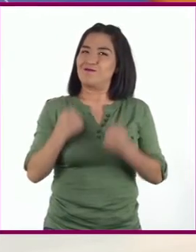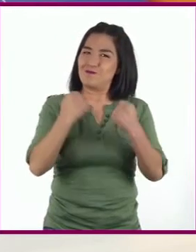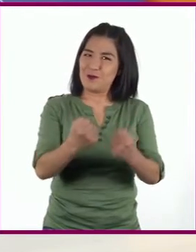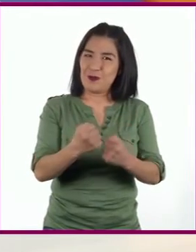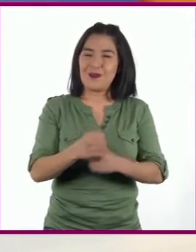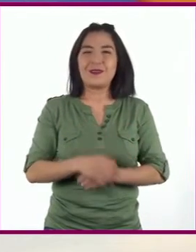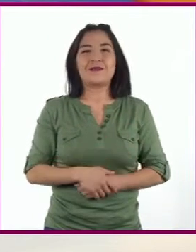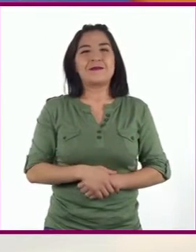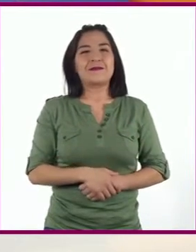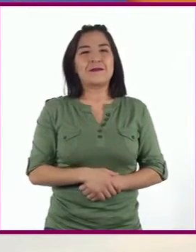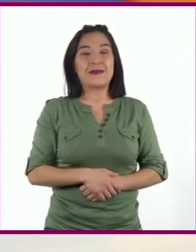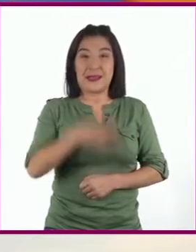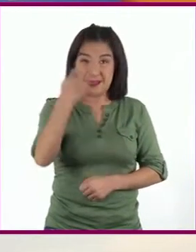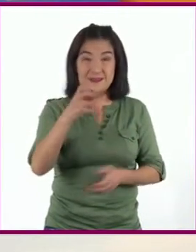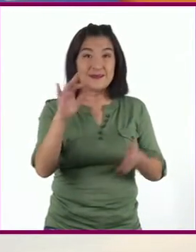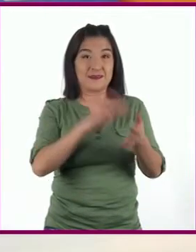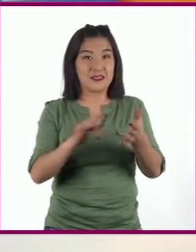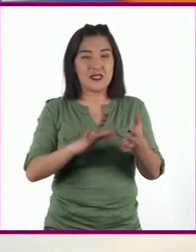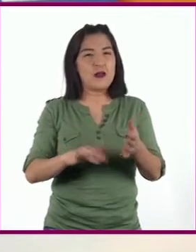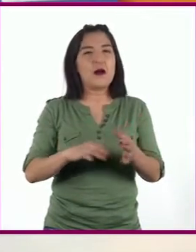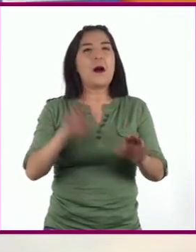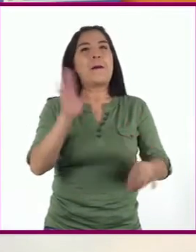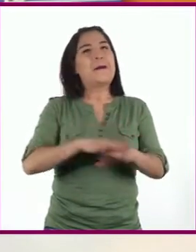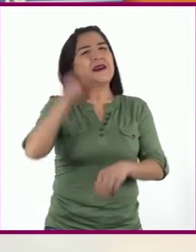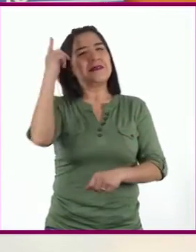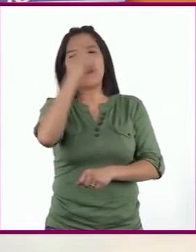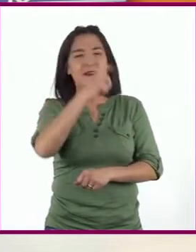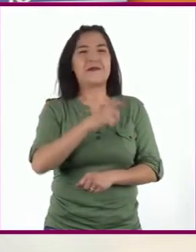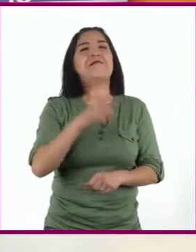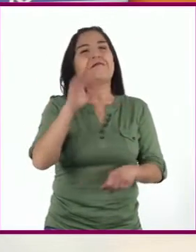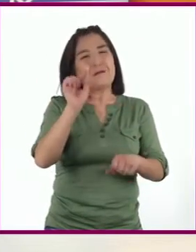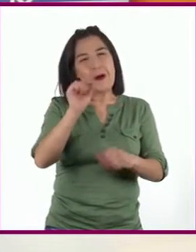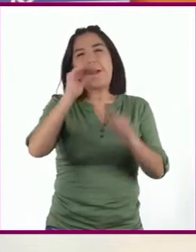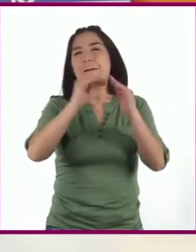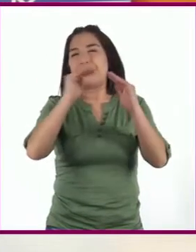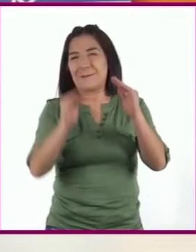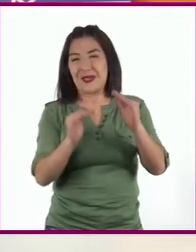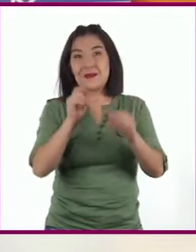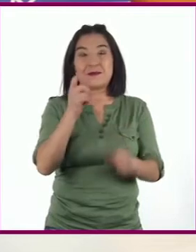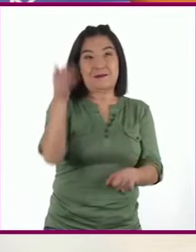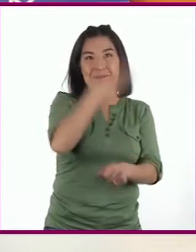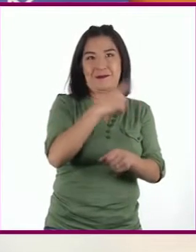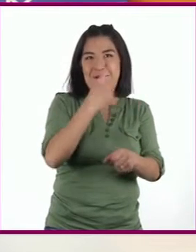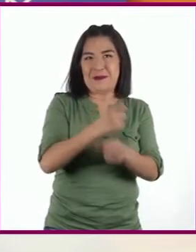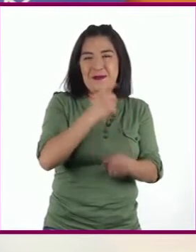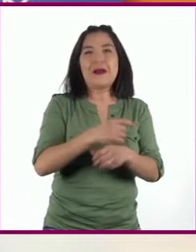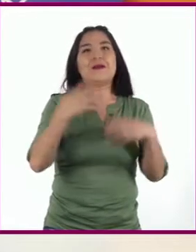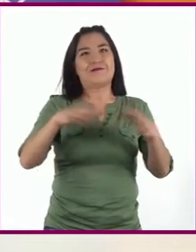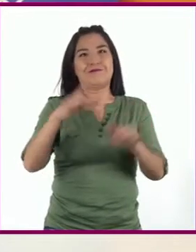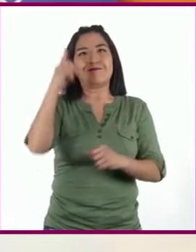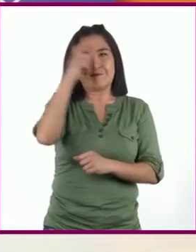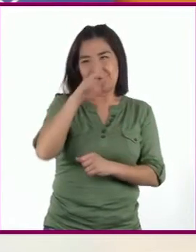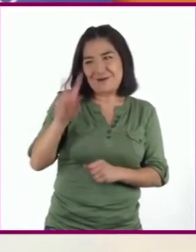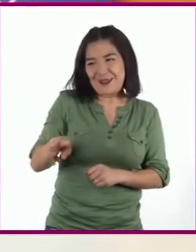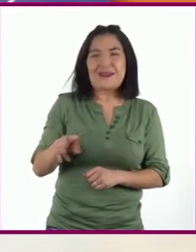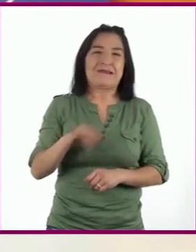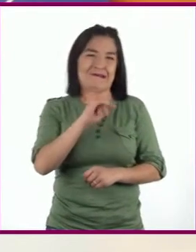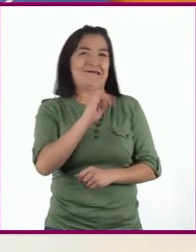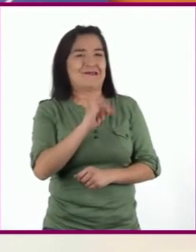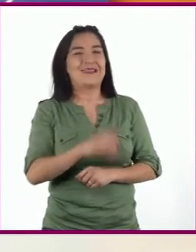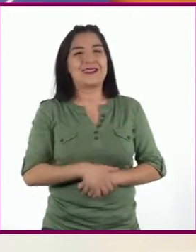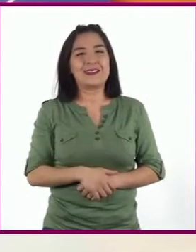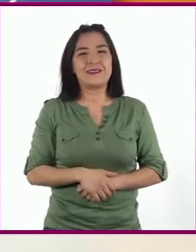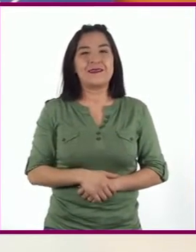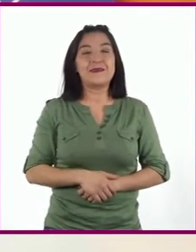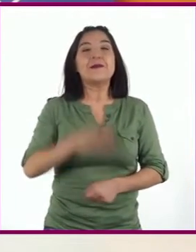Este texto no fue tan complicado de leer comparado con el primero, ¿cierto? ¿Cierto? Aquí